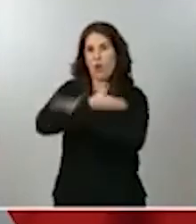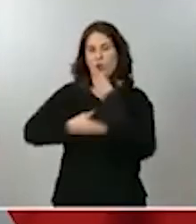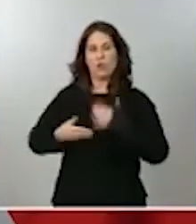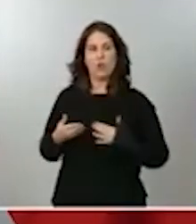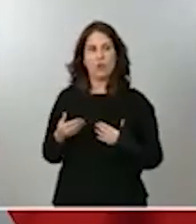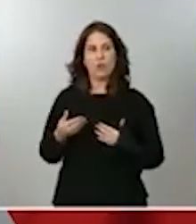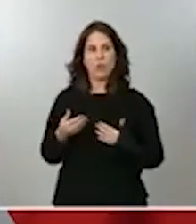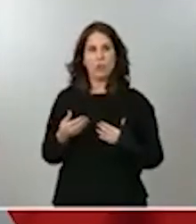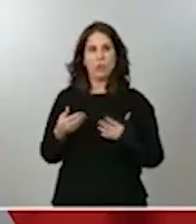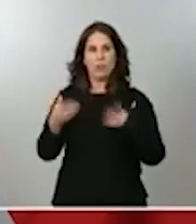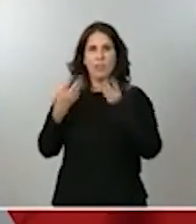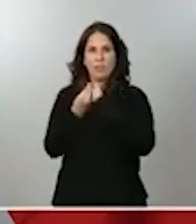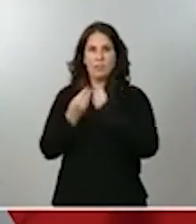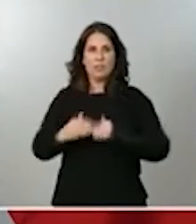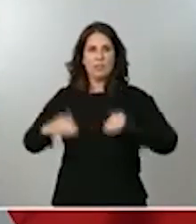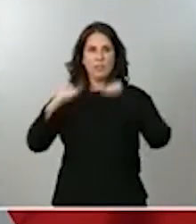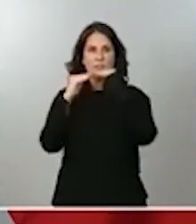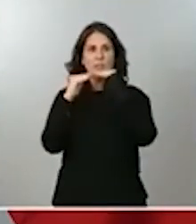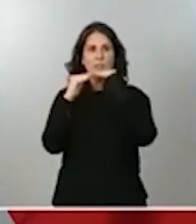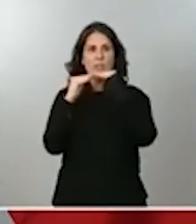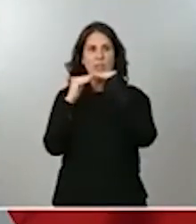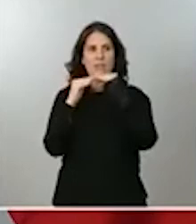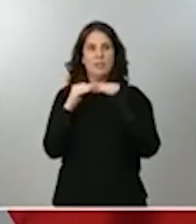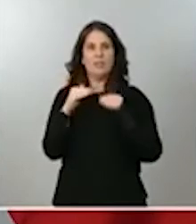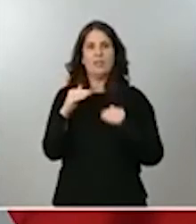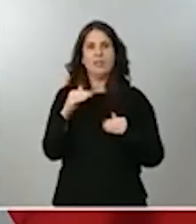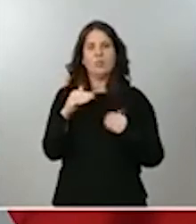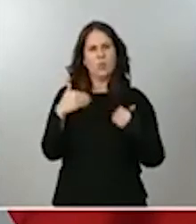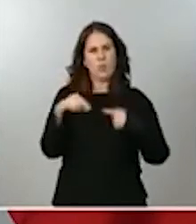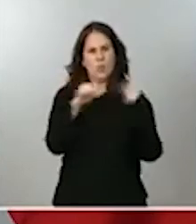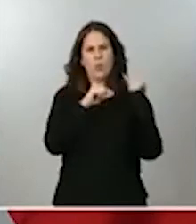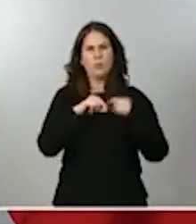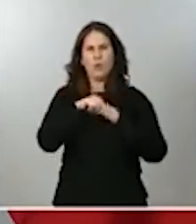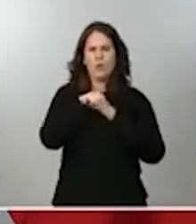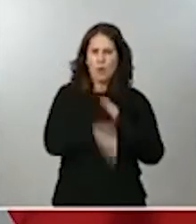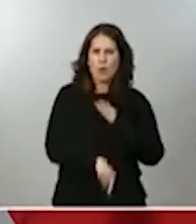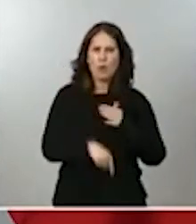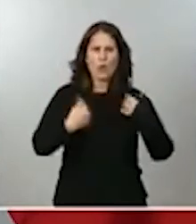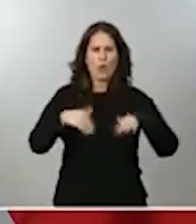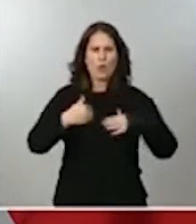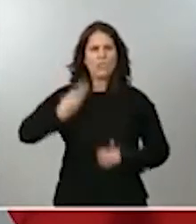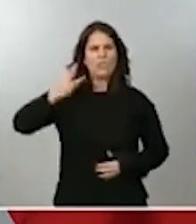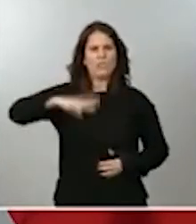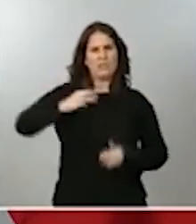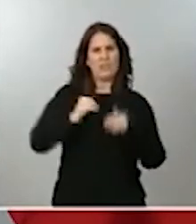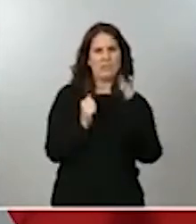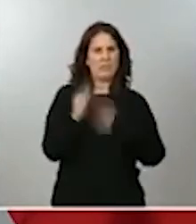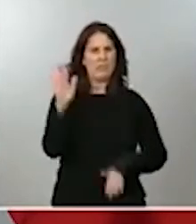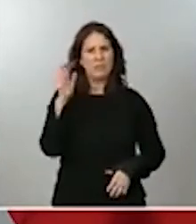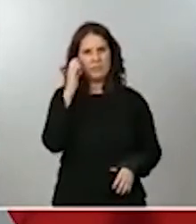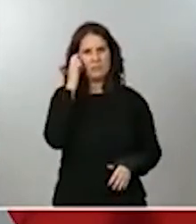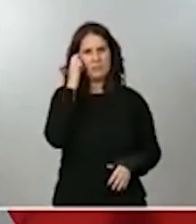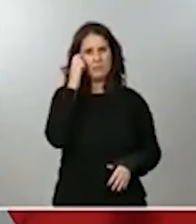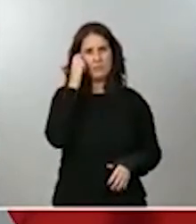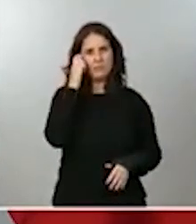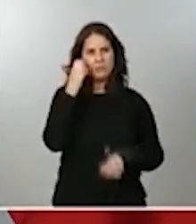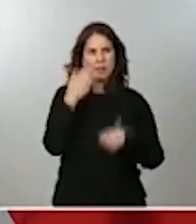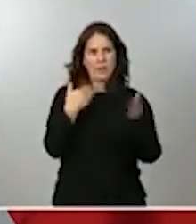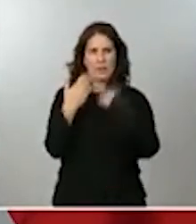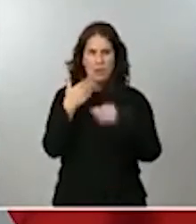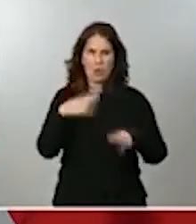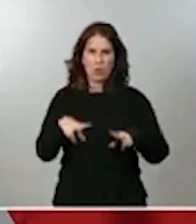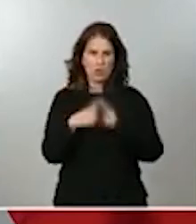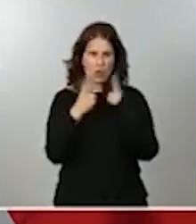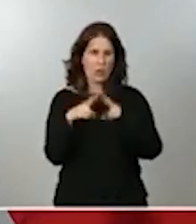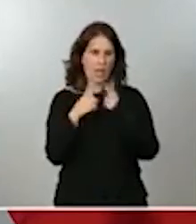diálogo social, que ha sido profundo, intenso, durante más de tres meses, y no solo diálogo social, en el que aprovecho la